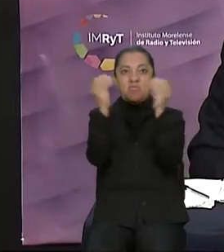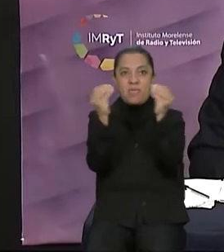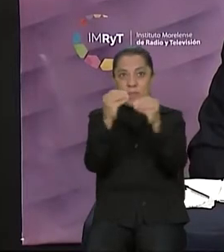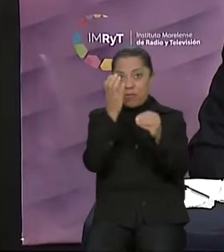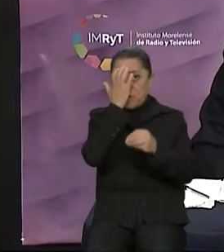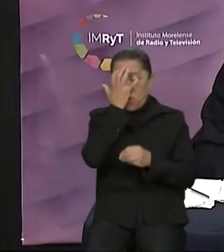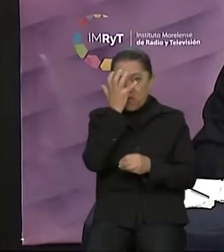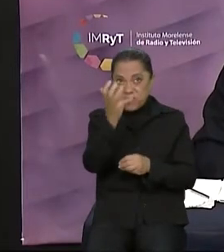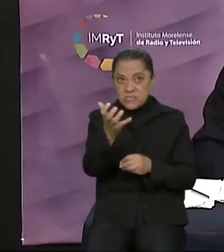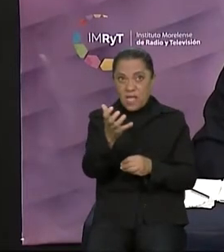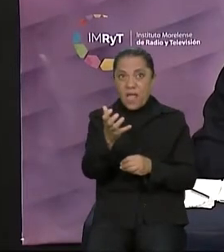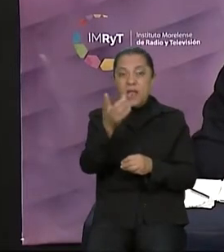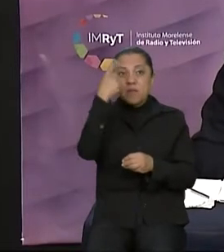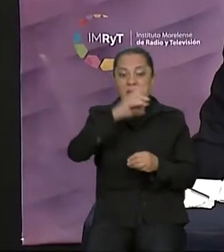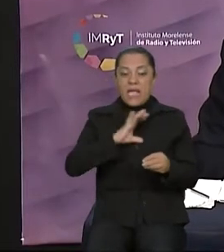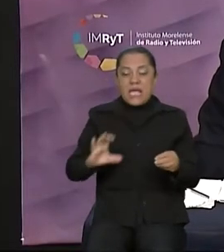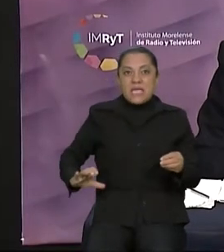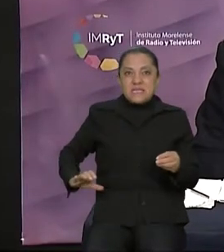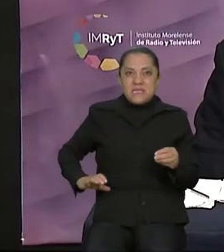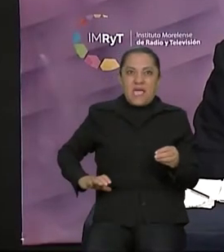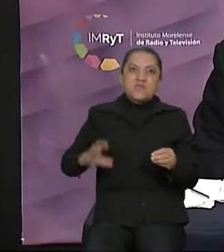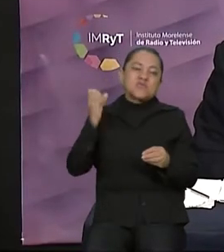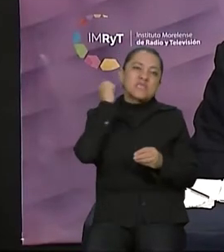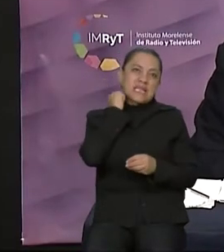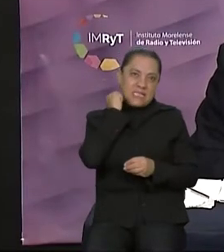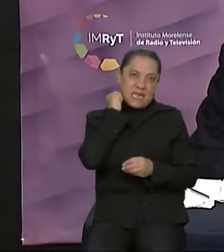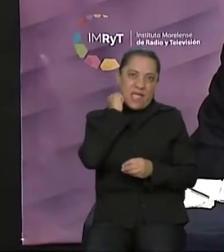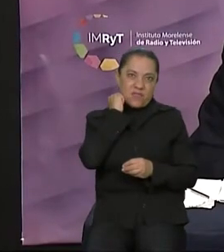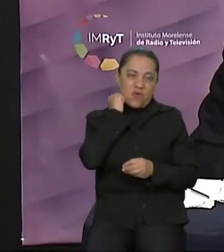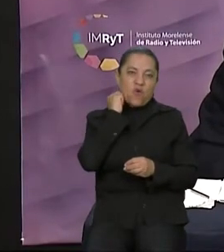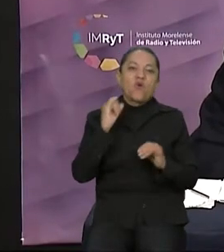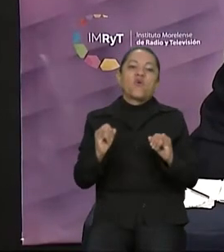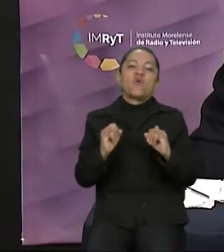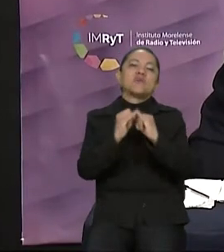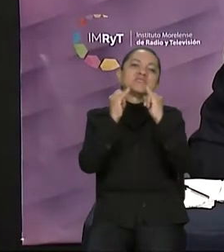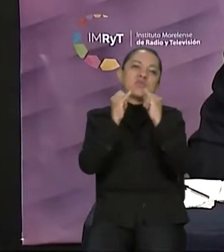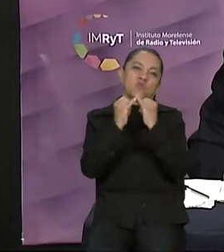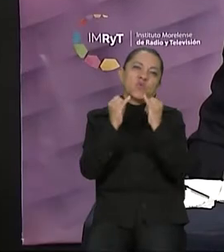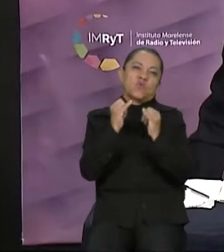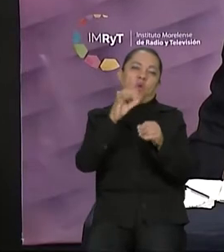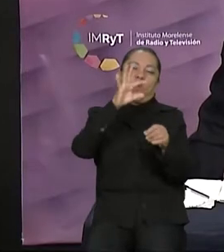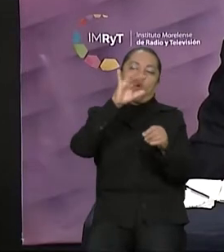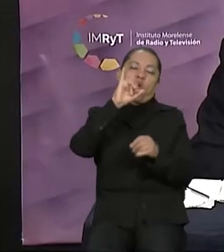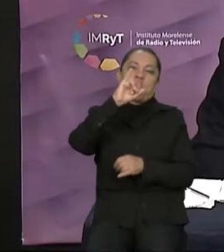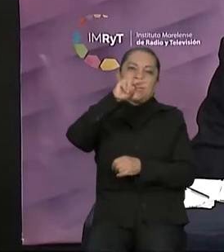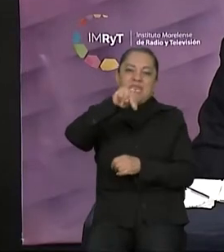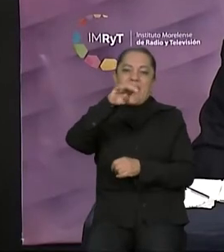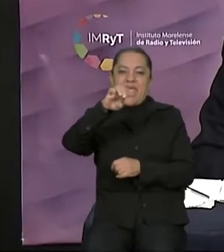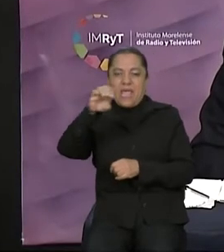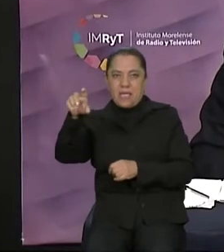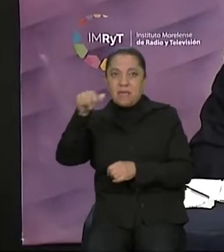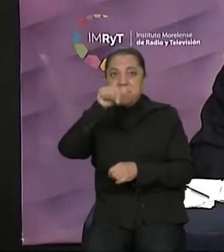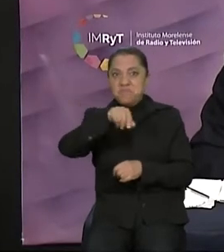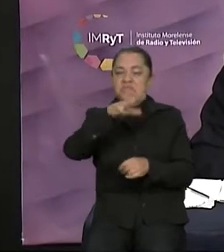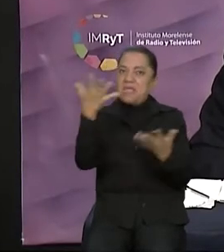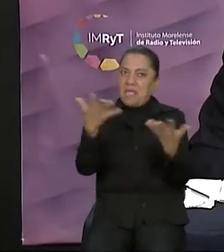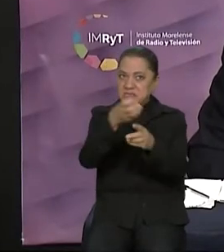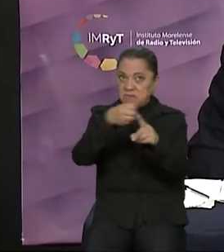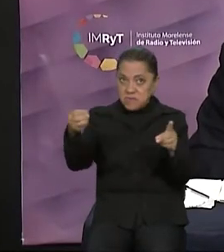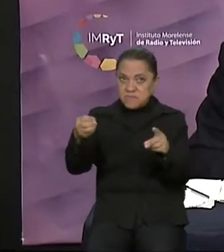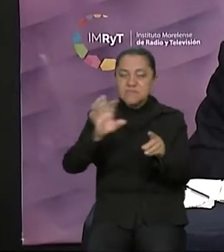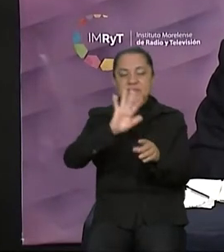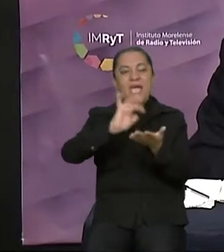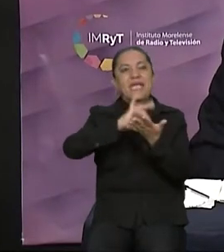por el Instituto Nacional Electoral. Soy Carlos Félix, le doy la más cordial bienvenida a este ejercicio democrático, transmitiendo completamente